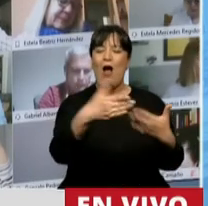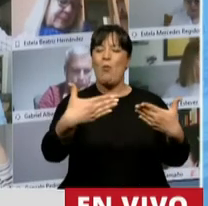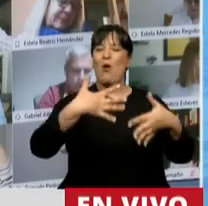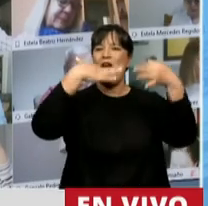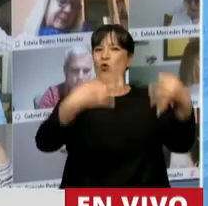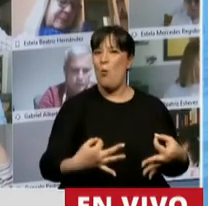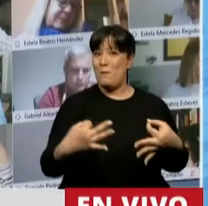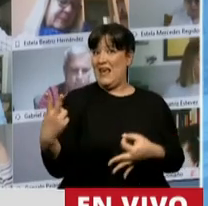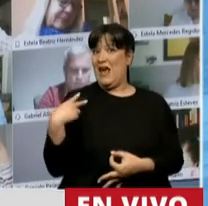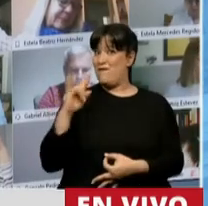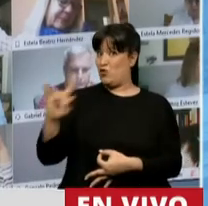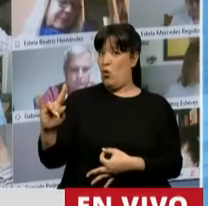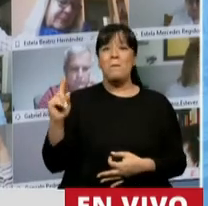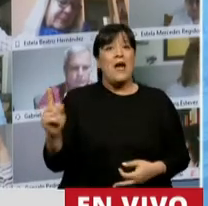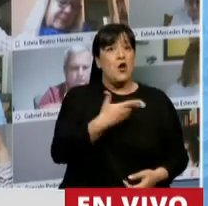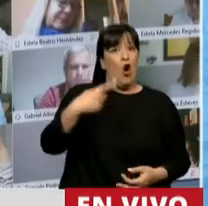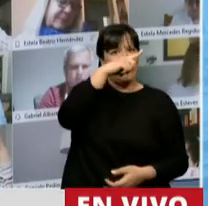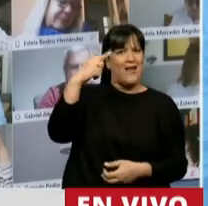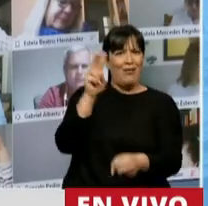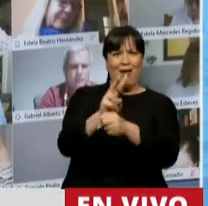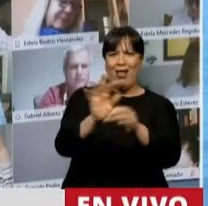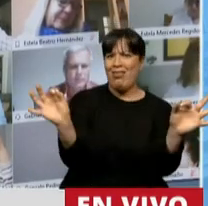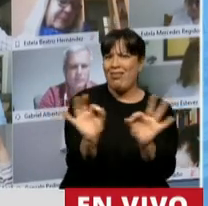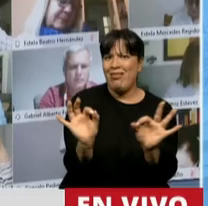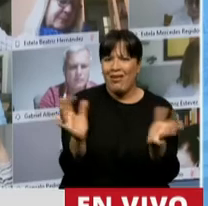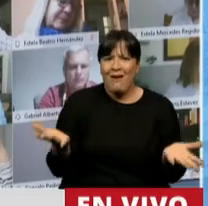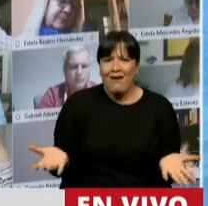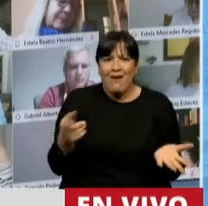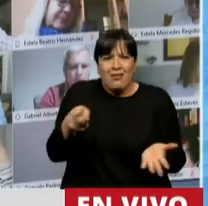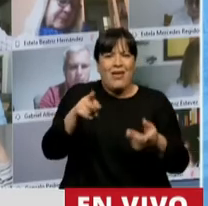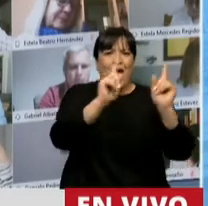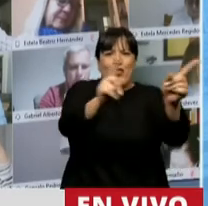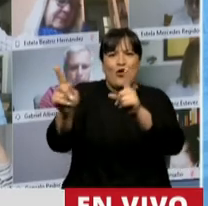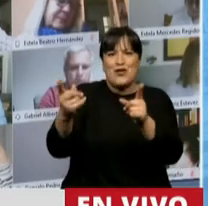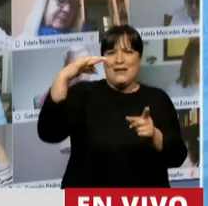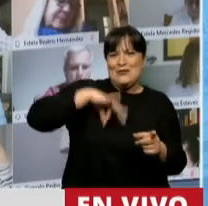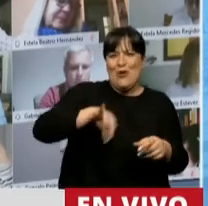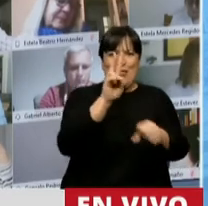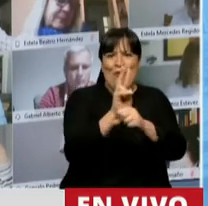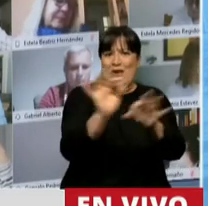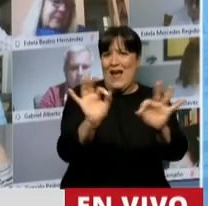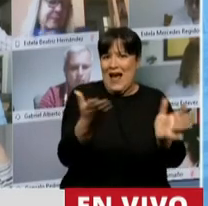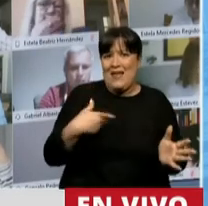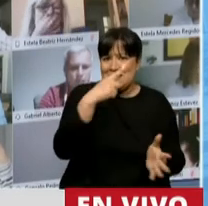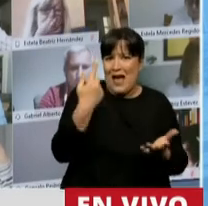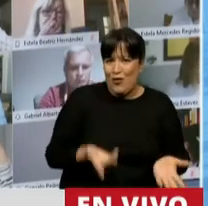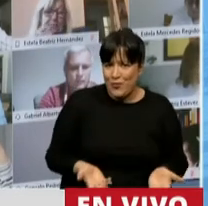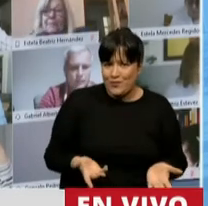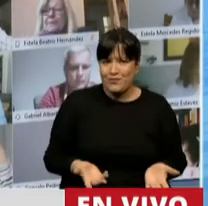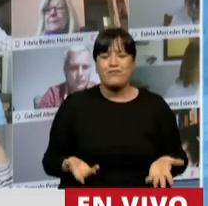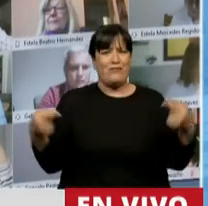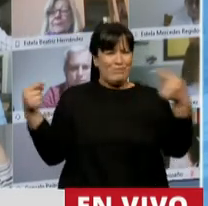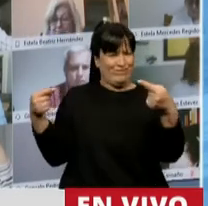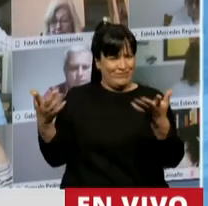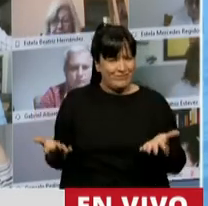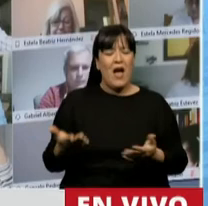cumplir con su función. El Estado no está cuidando el interés económico de los docentes. Fíjense, hace muy poquito, perdón,